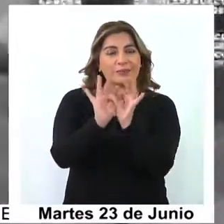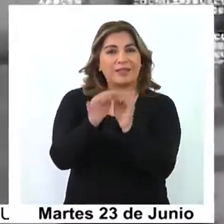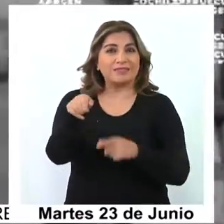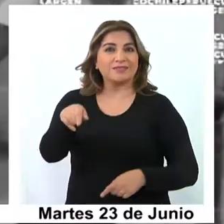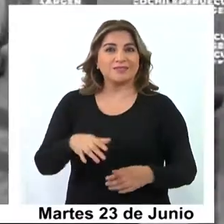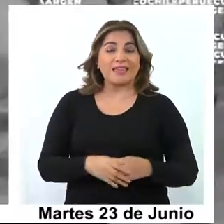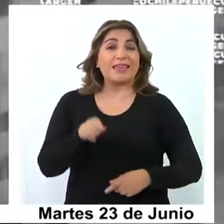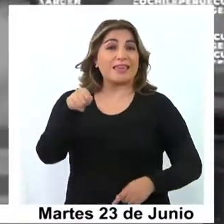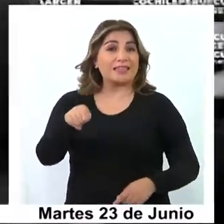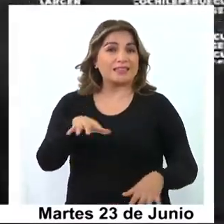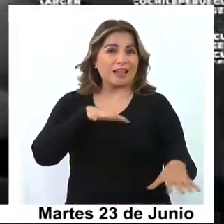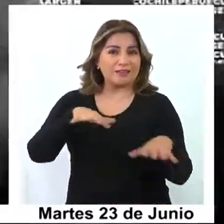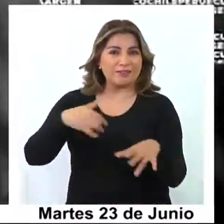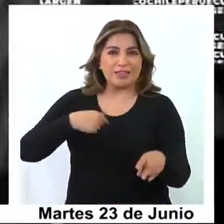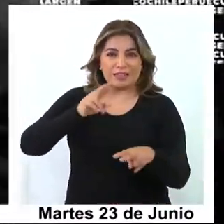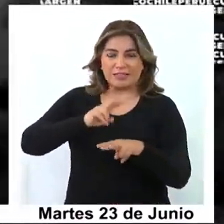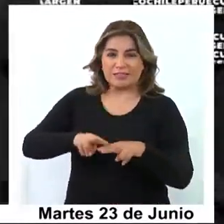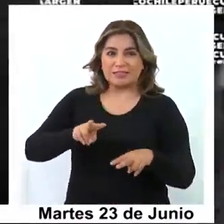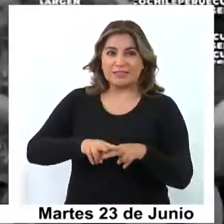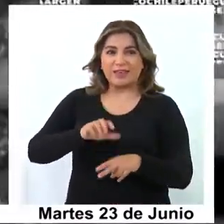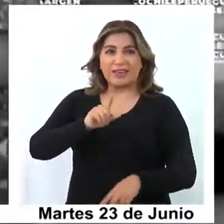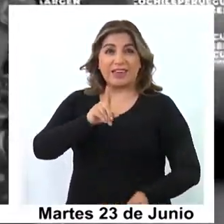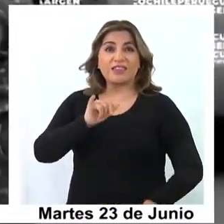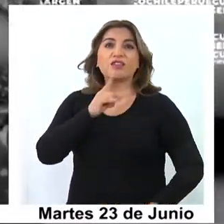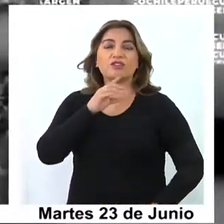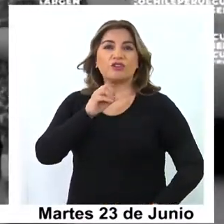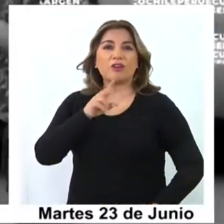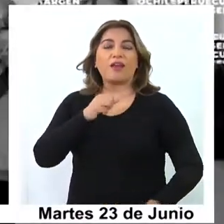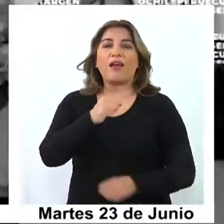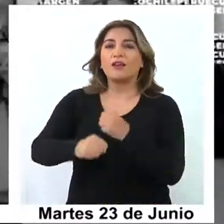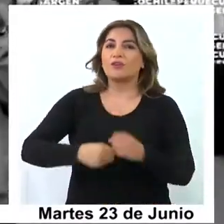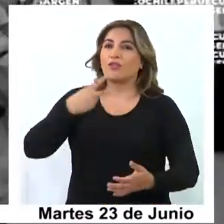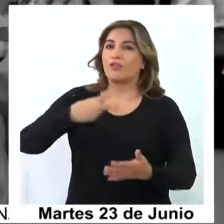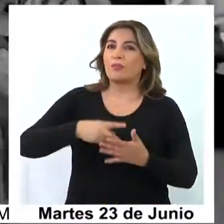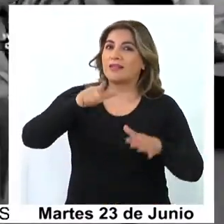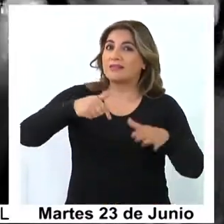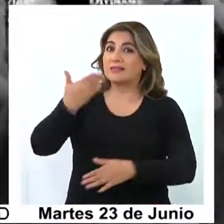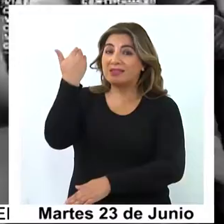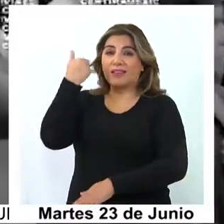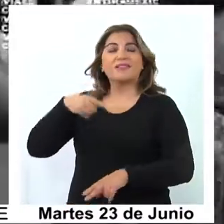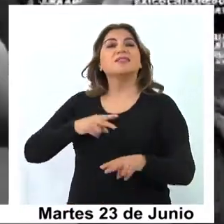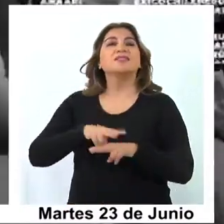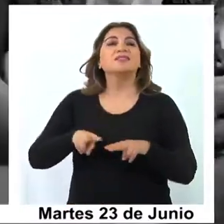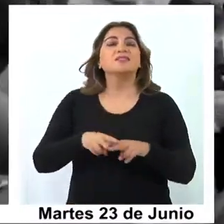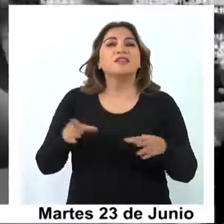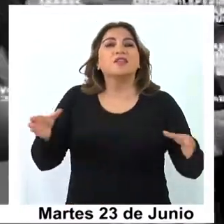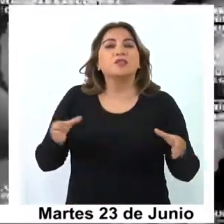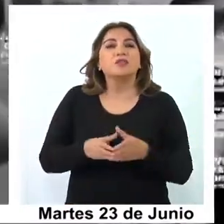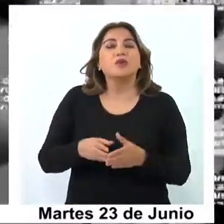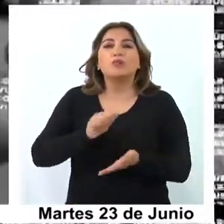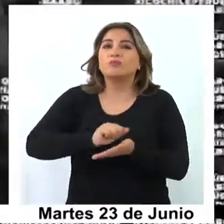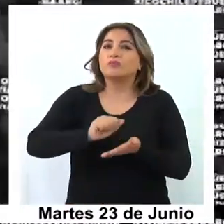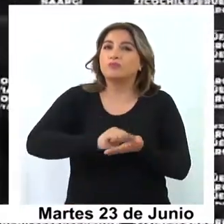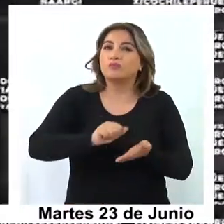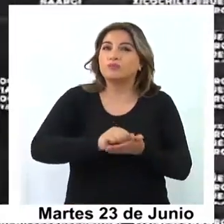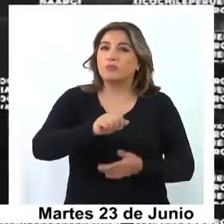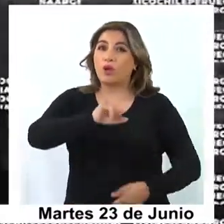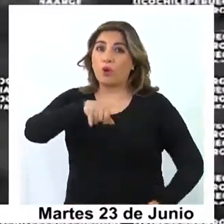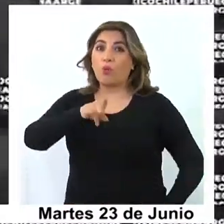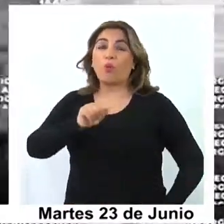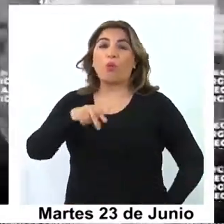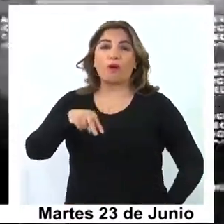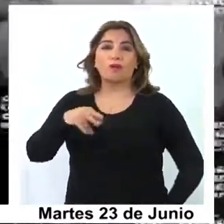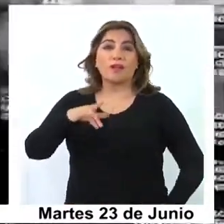evento creado por la editorial Navaja en el año 2017, conformado por el escritor iquiqueño Juan José Podestá